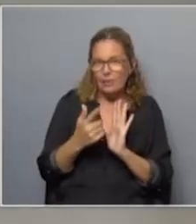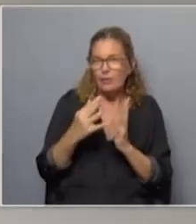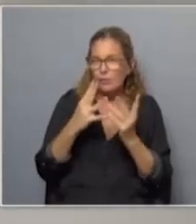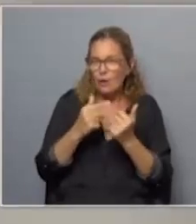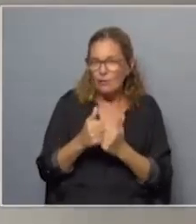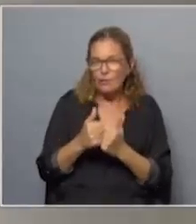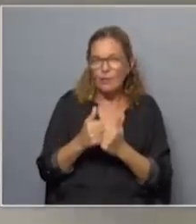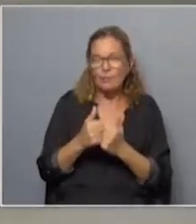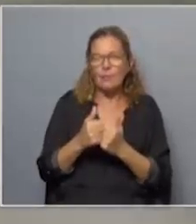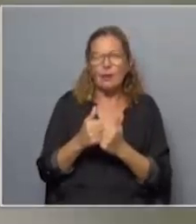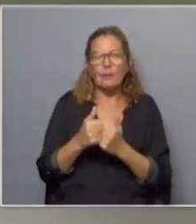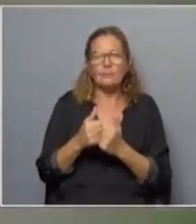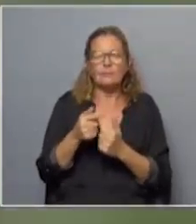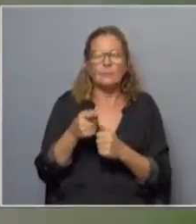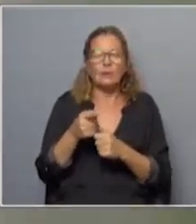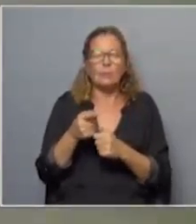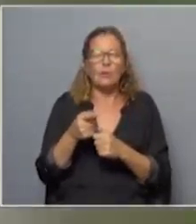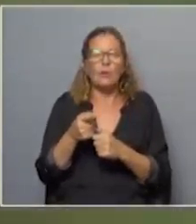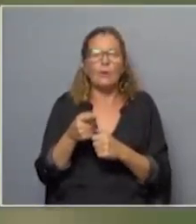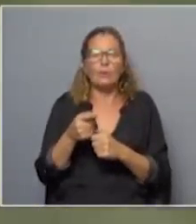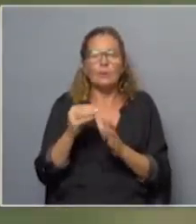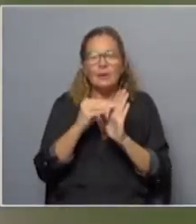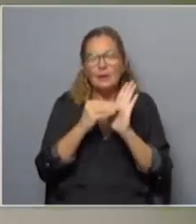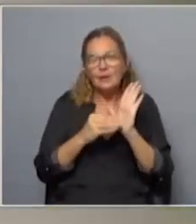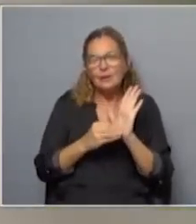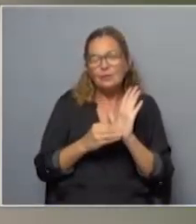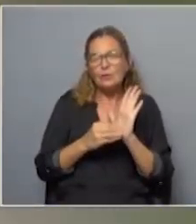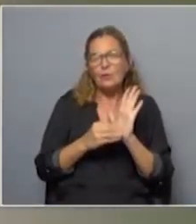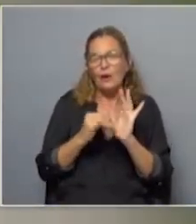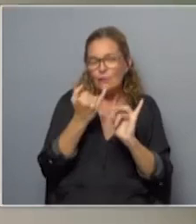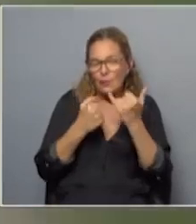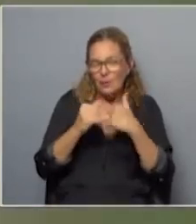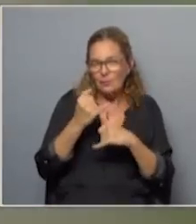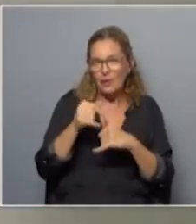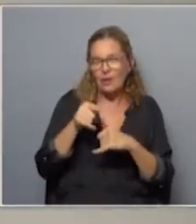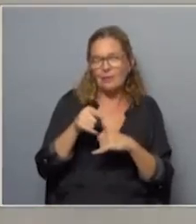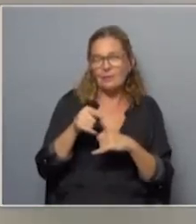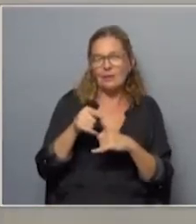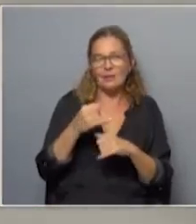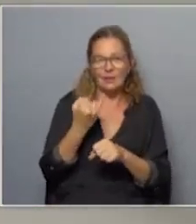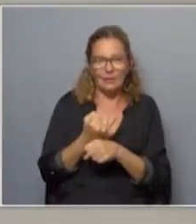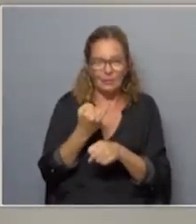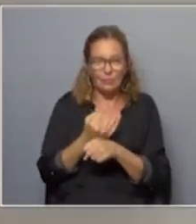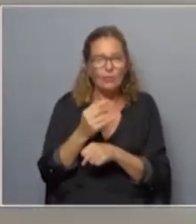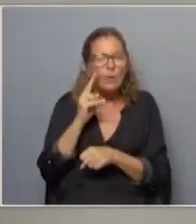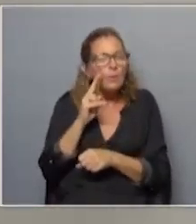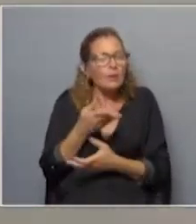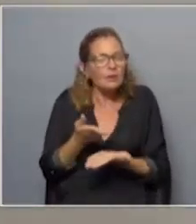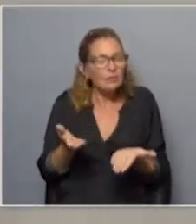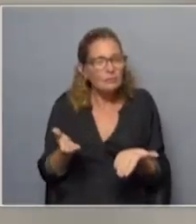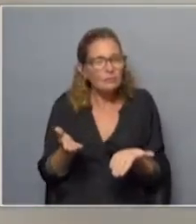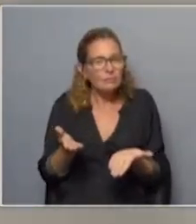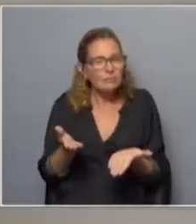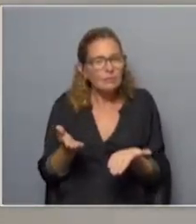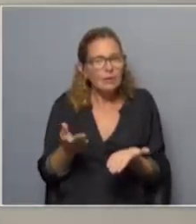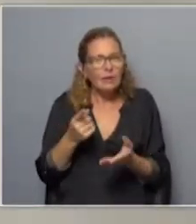intentamos hacer un registro y es ese informe que hicimos. ¿Y Tyler, desde la institución ¿cómo ven esto? Es